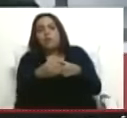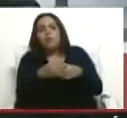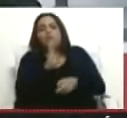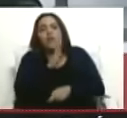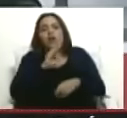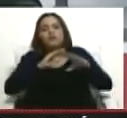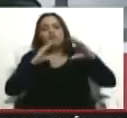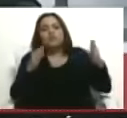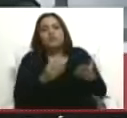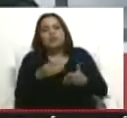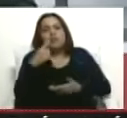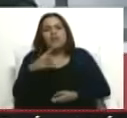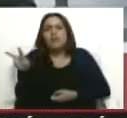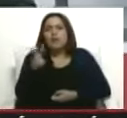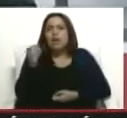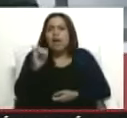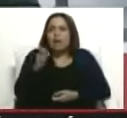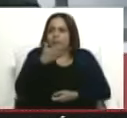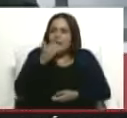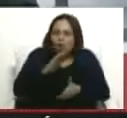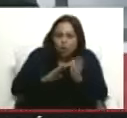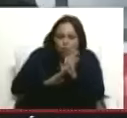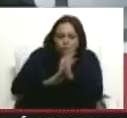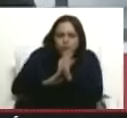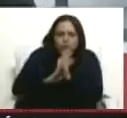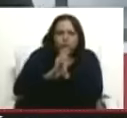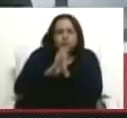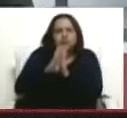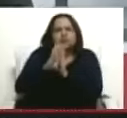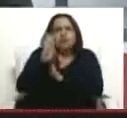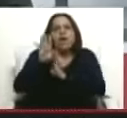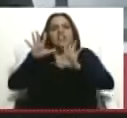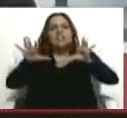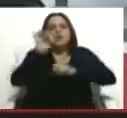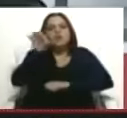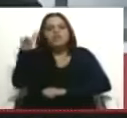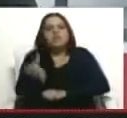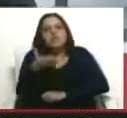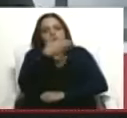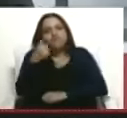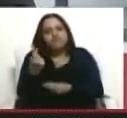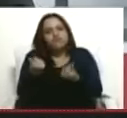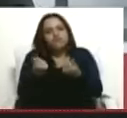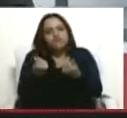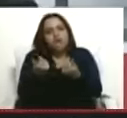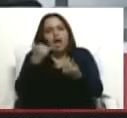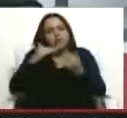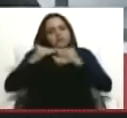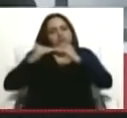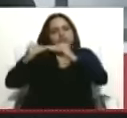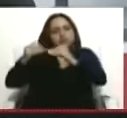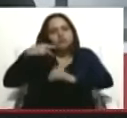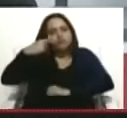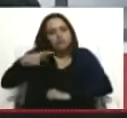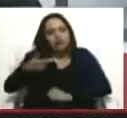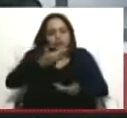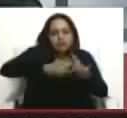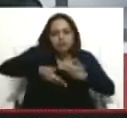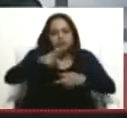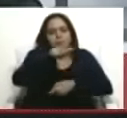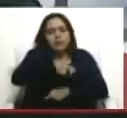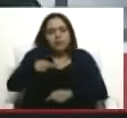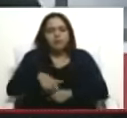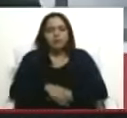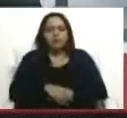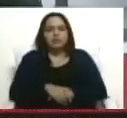Venezuela tiene las expectativas de crecer en un 10% económicamente. Hay estabilidad política, hay convivencia ciudadana, la